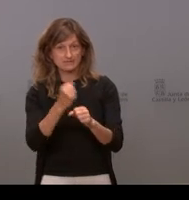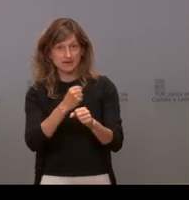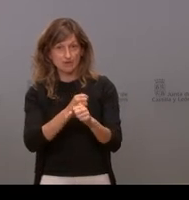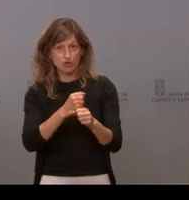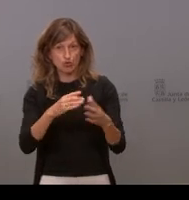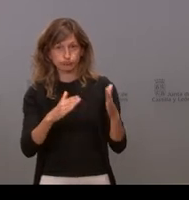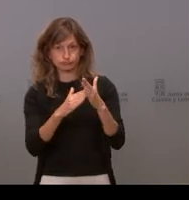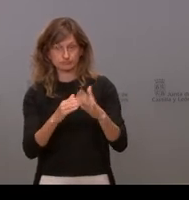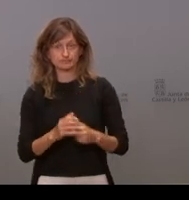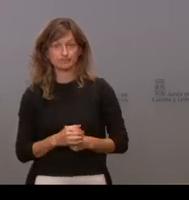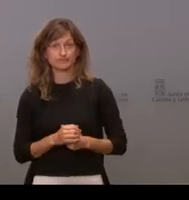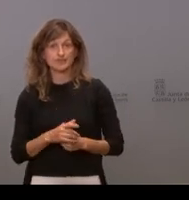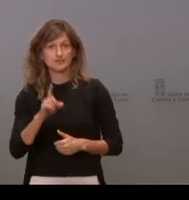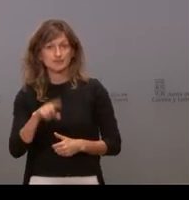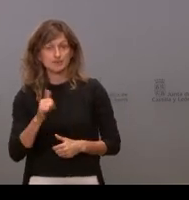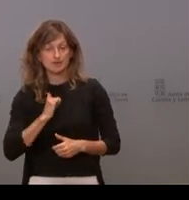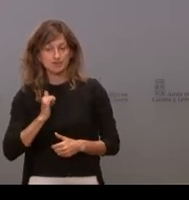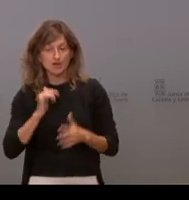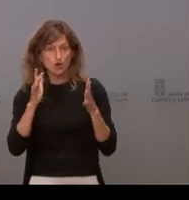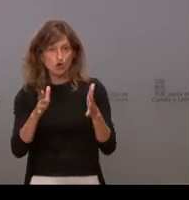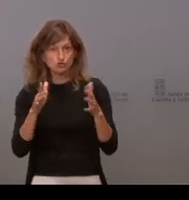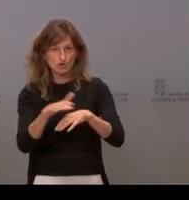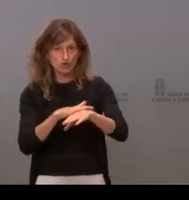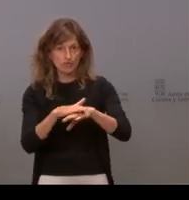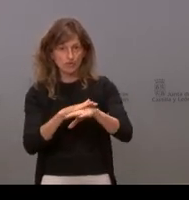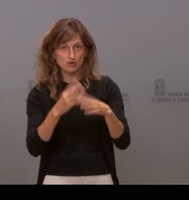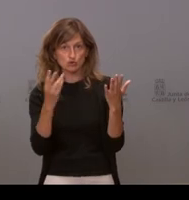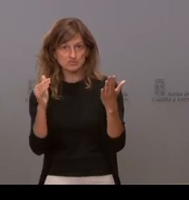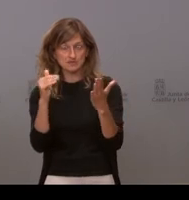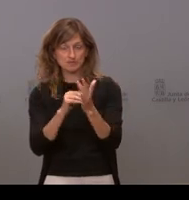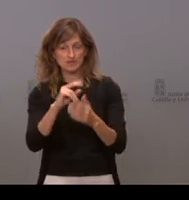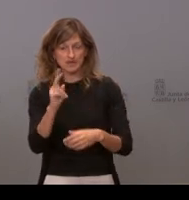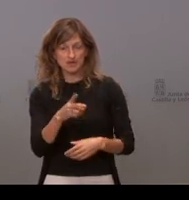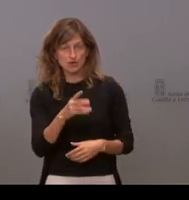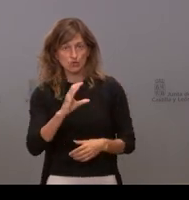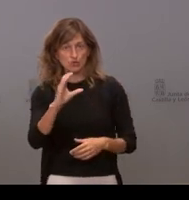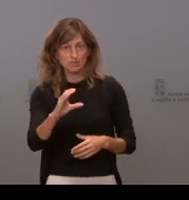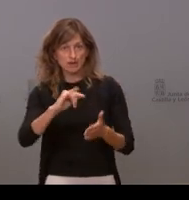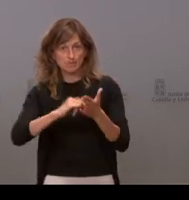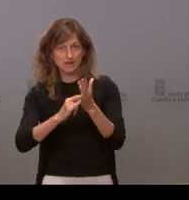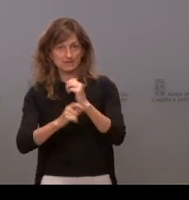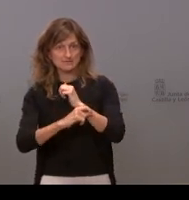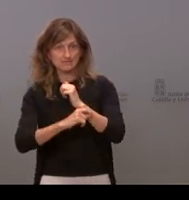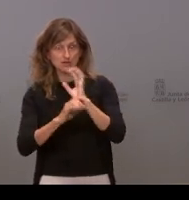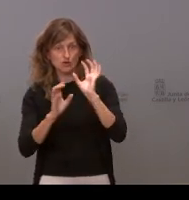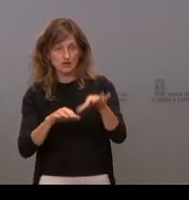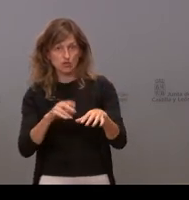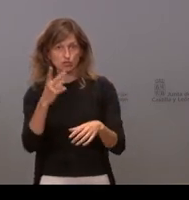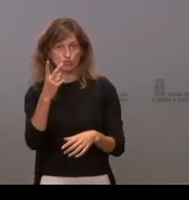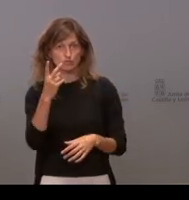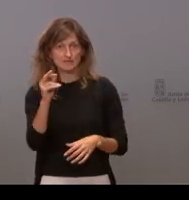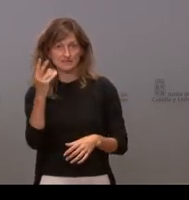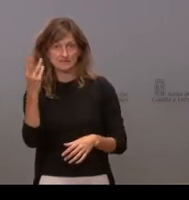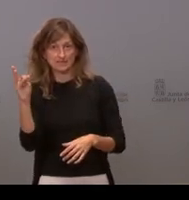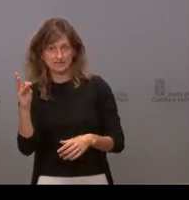por un lado y por otro aprovechando que en el Consejo de Gobierno nos han liberado 80.000 euros para definir el plan estratégico de León a 2030 y como